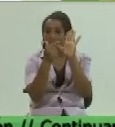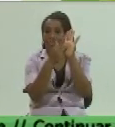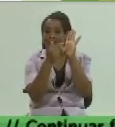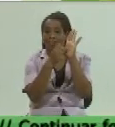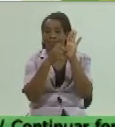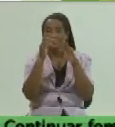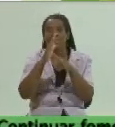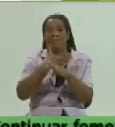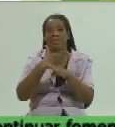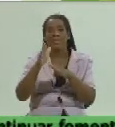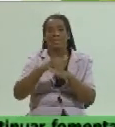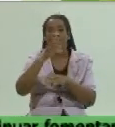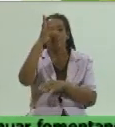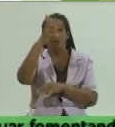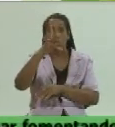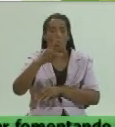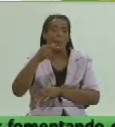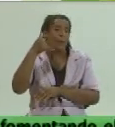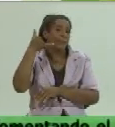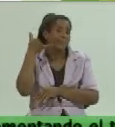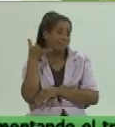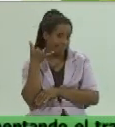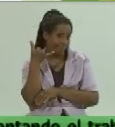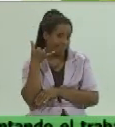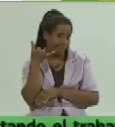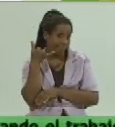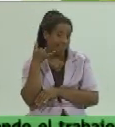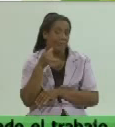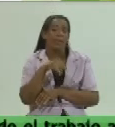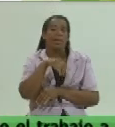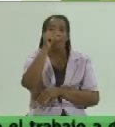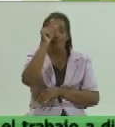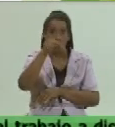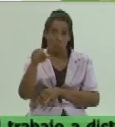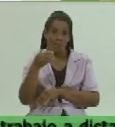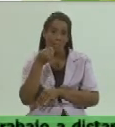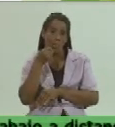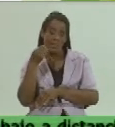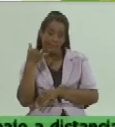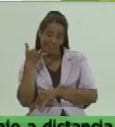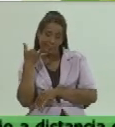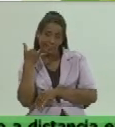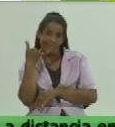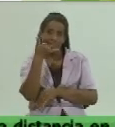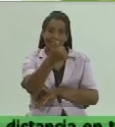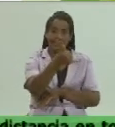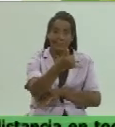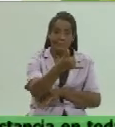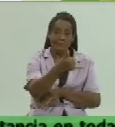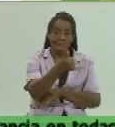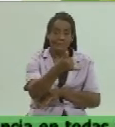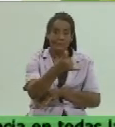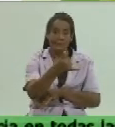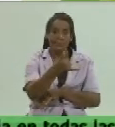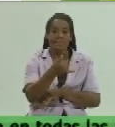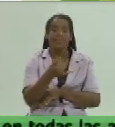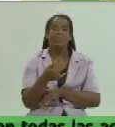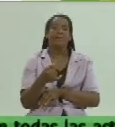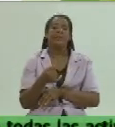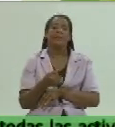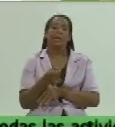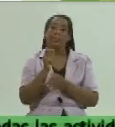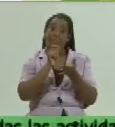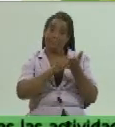diferentes teléfonos en las cuales la población puede llamar a los diferentes direcciones integrales de